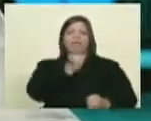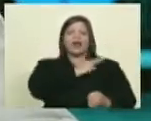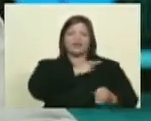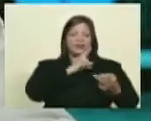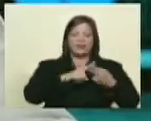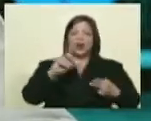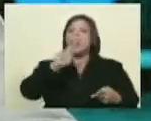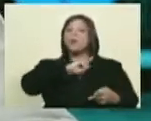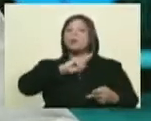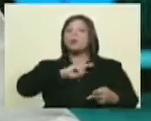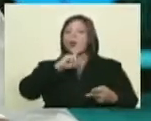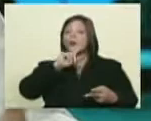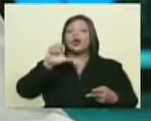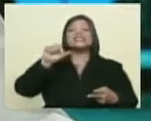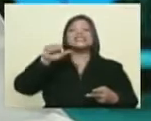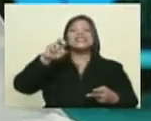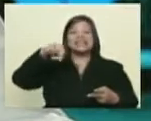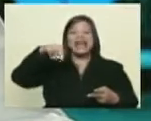al propio Daniel Samper,